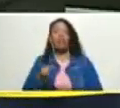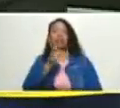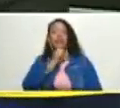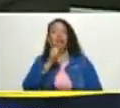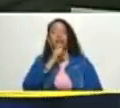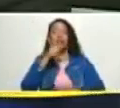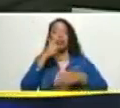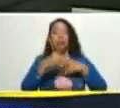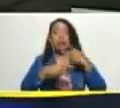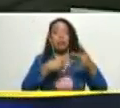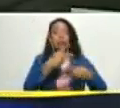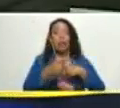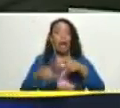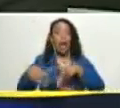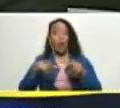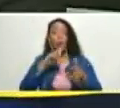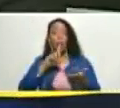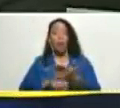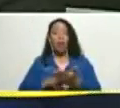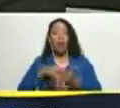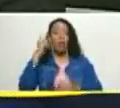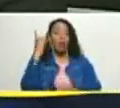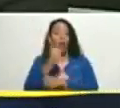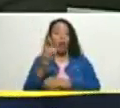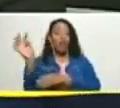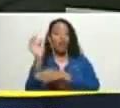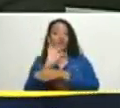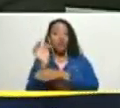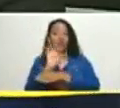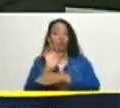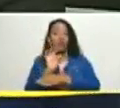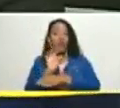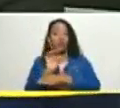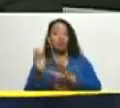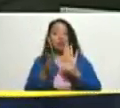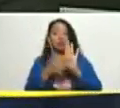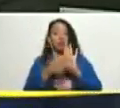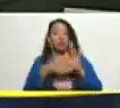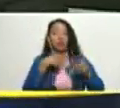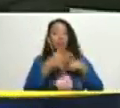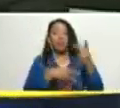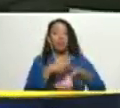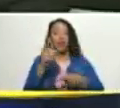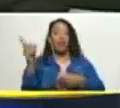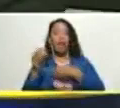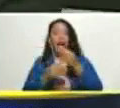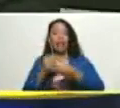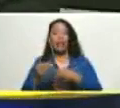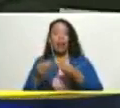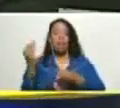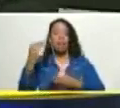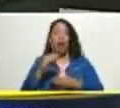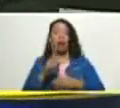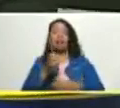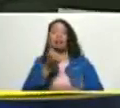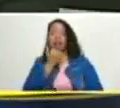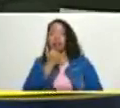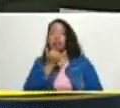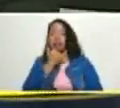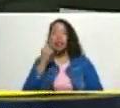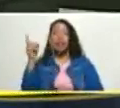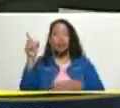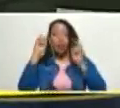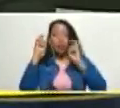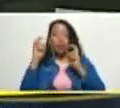procedimientos y que en lugar de cumplir con su deber y su función de atacar la corrupción lo que hace más bien es generar tantos vericuetos que puede ser un